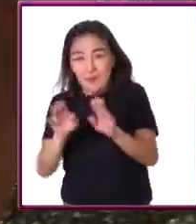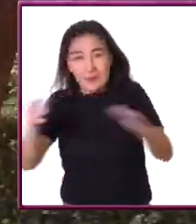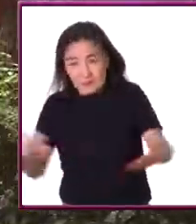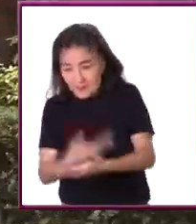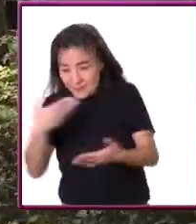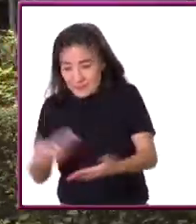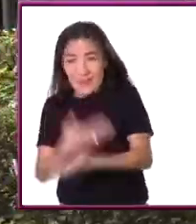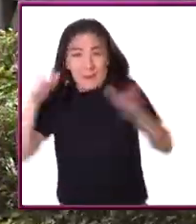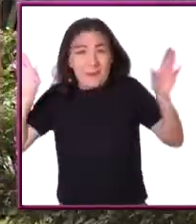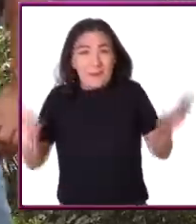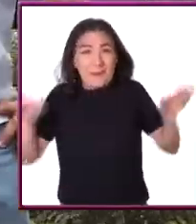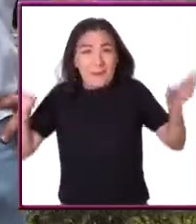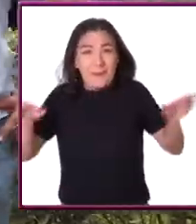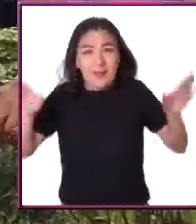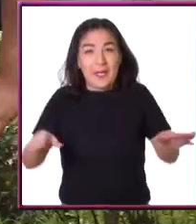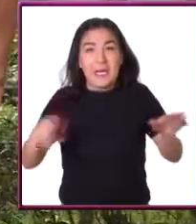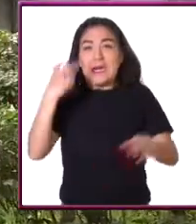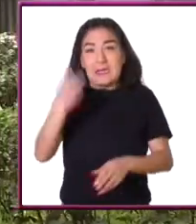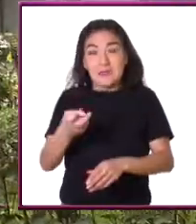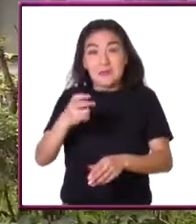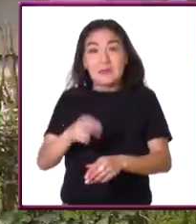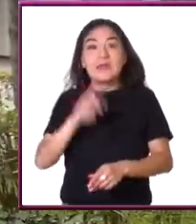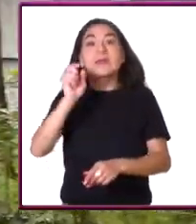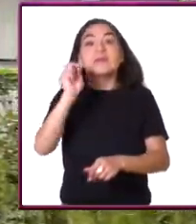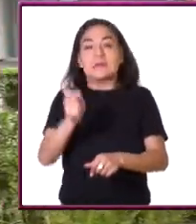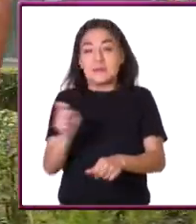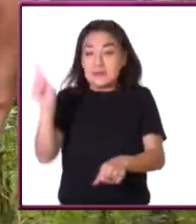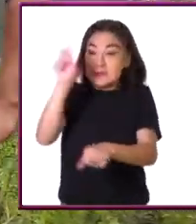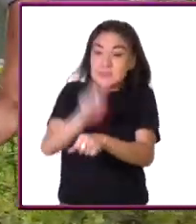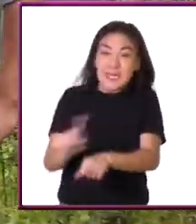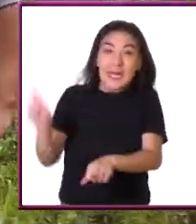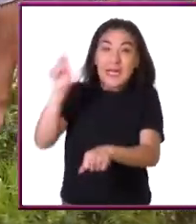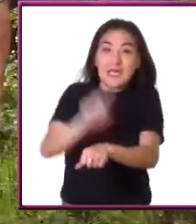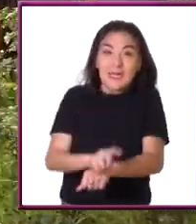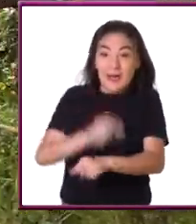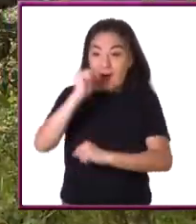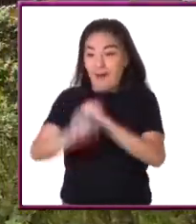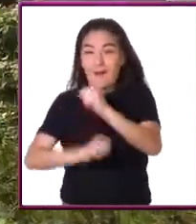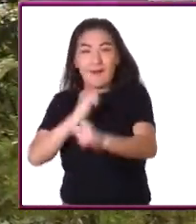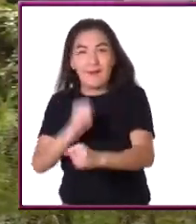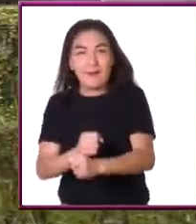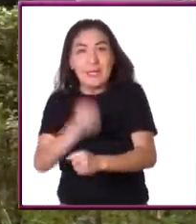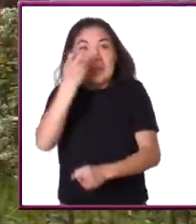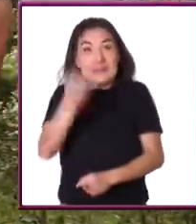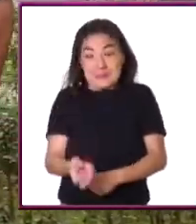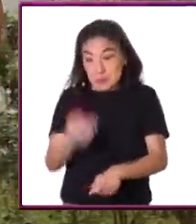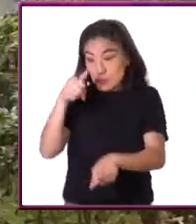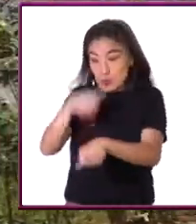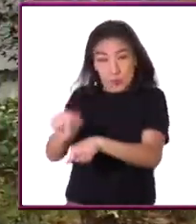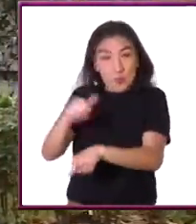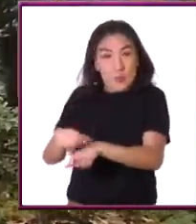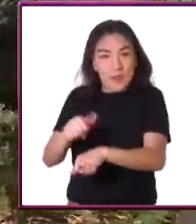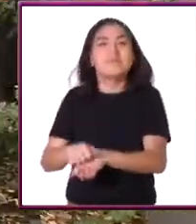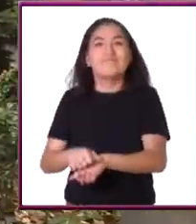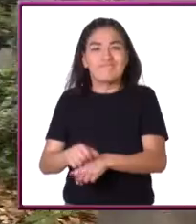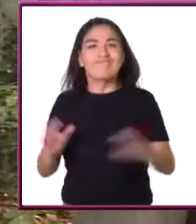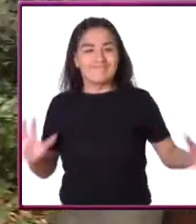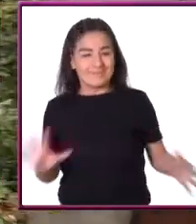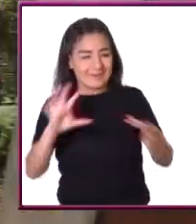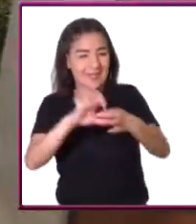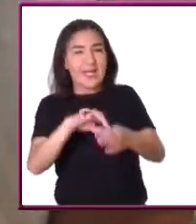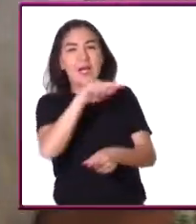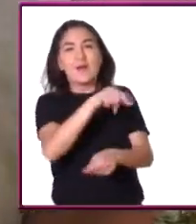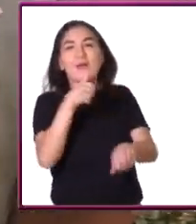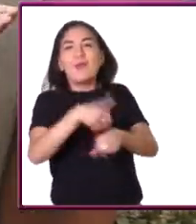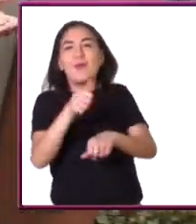desarrollar sus alas y reproducirse, hecho que ocurre cada cierto número de años, pues resulta que ese cierto número de años